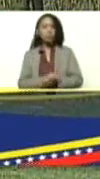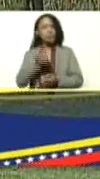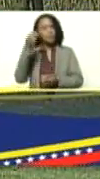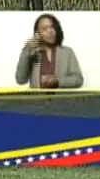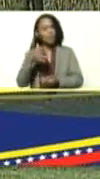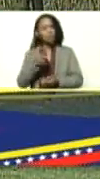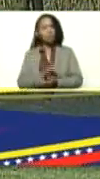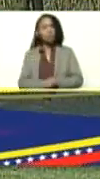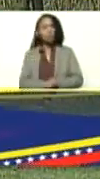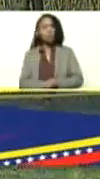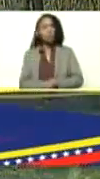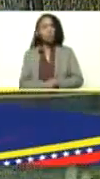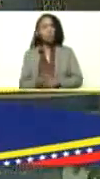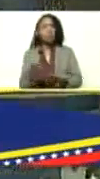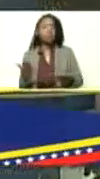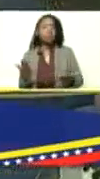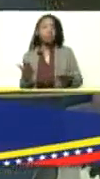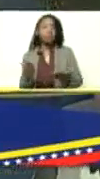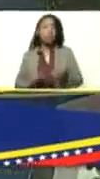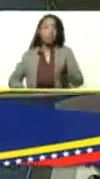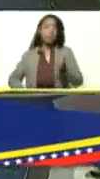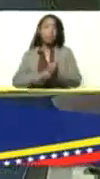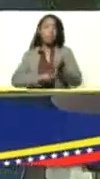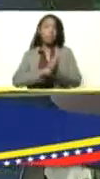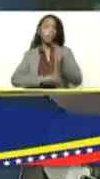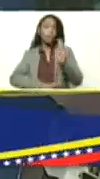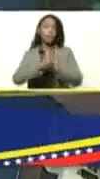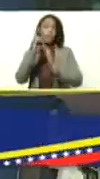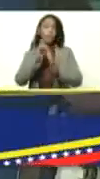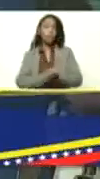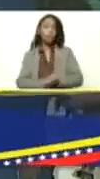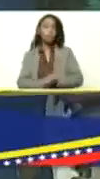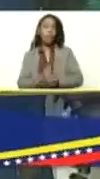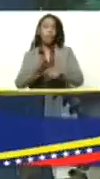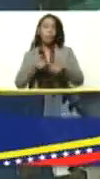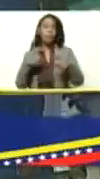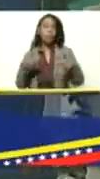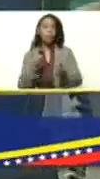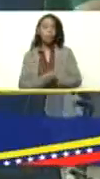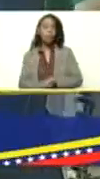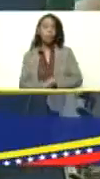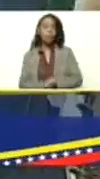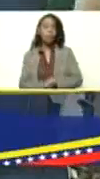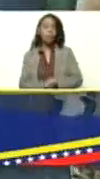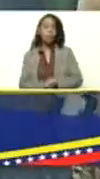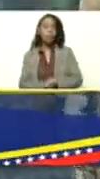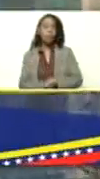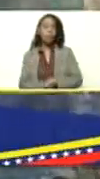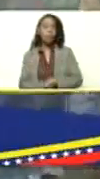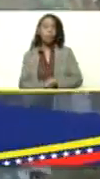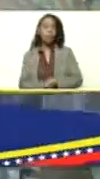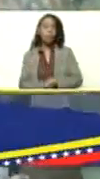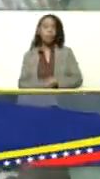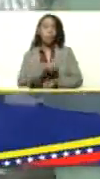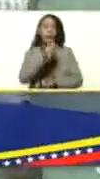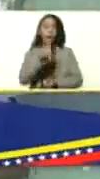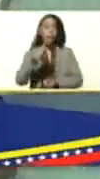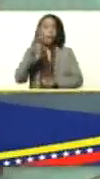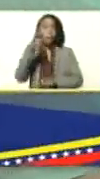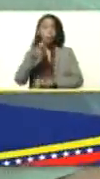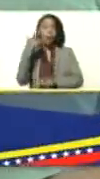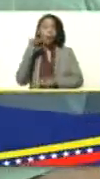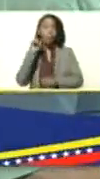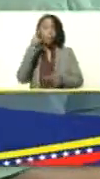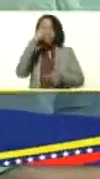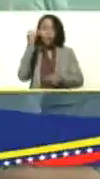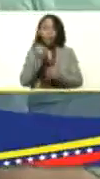y favorecer su desarrollo su crecimiento cada quien desde donde está trabajando